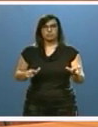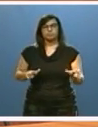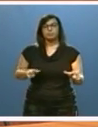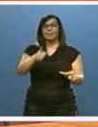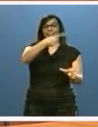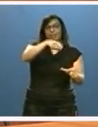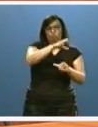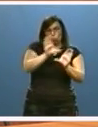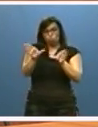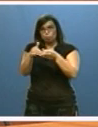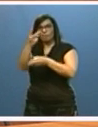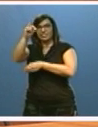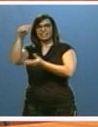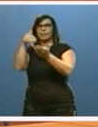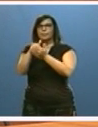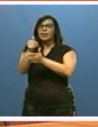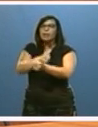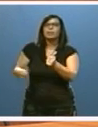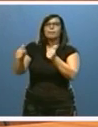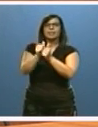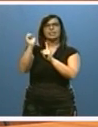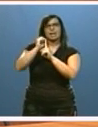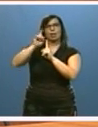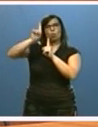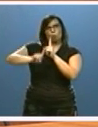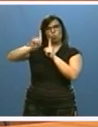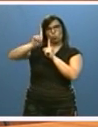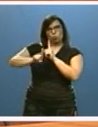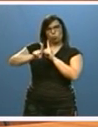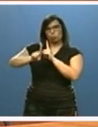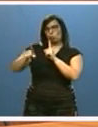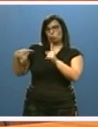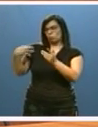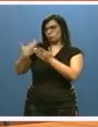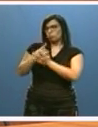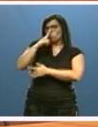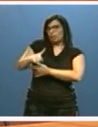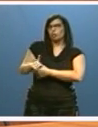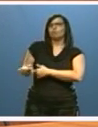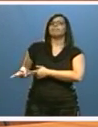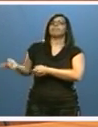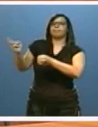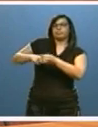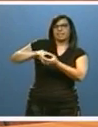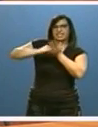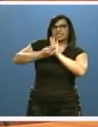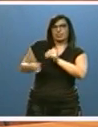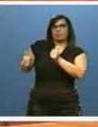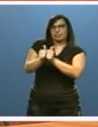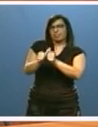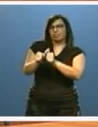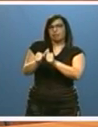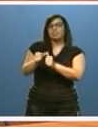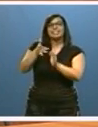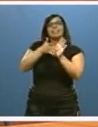que 20.000 corresponden a dependientes del grado 1, que han entrado este último año en el sistema. Nos situamos así a la cabeza